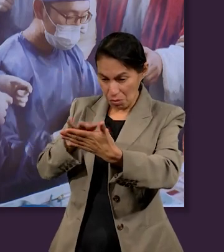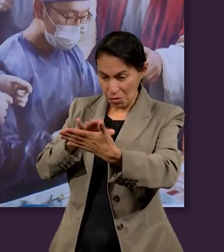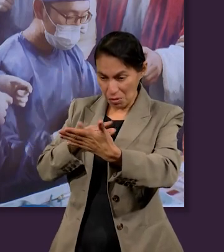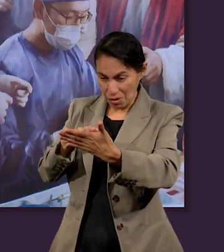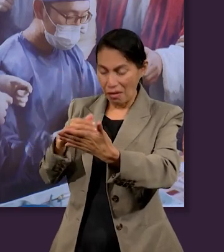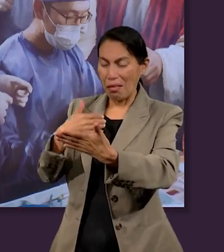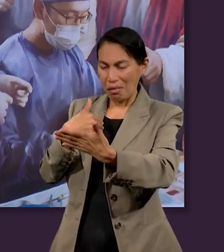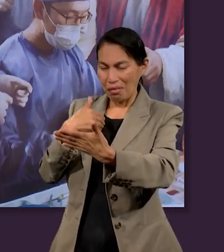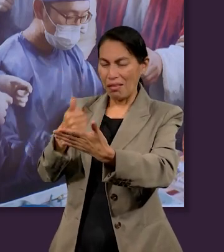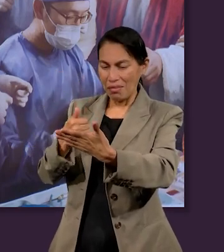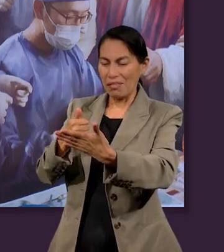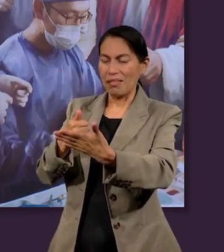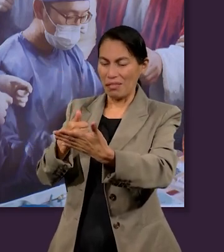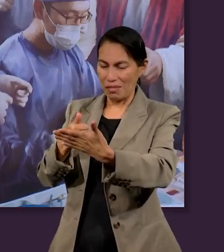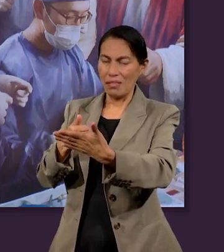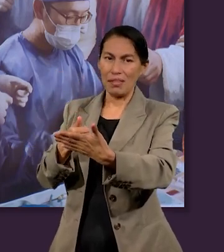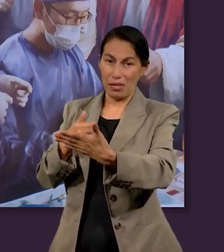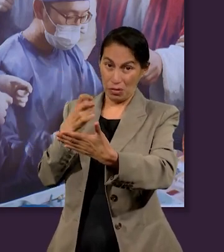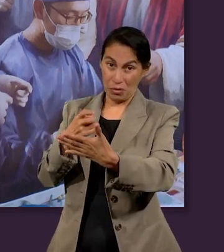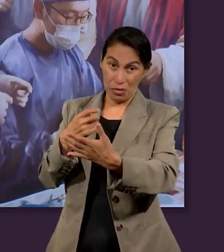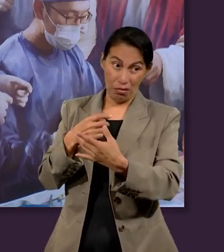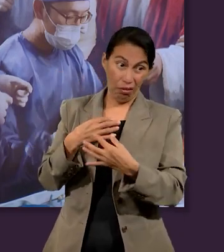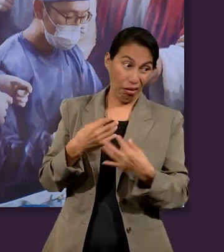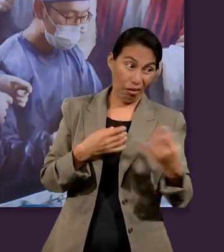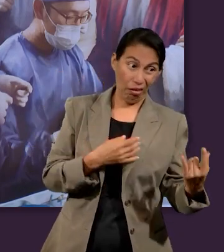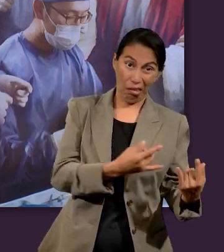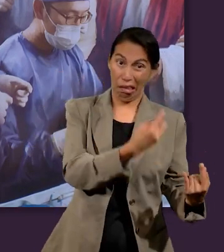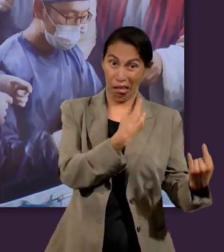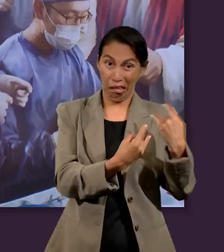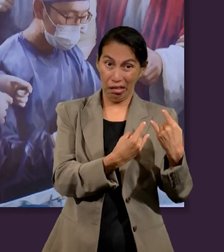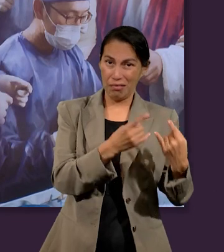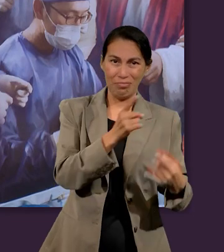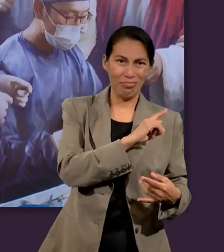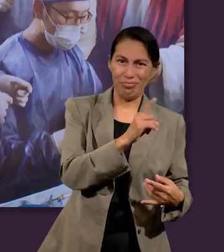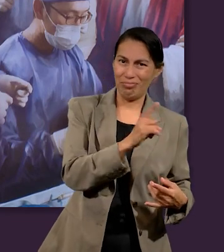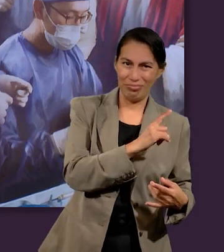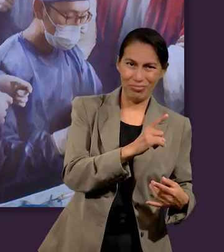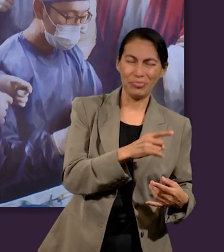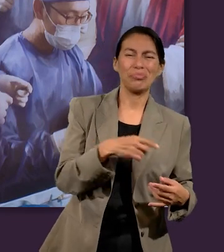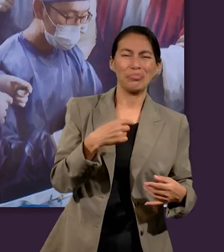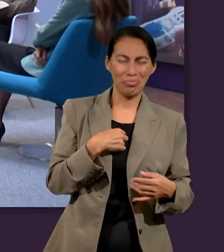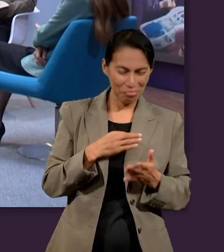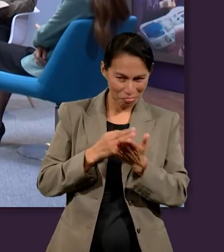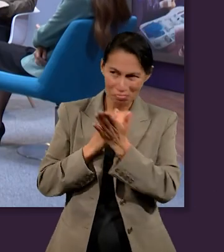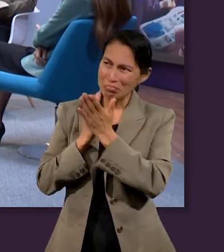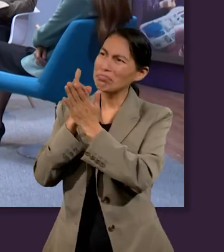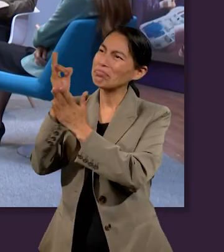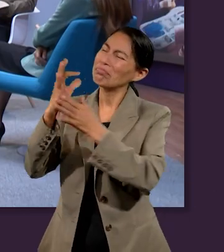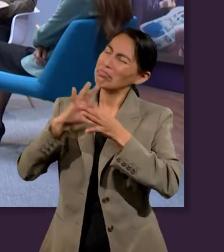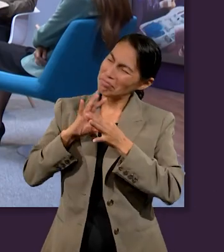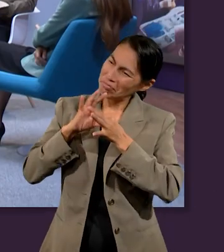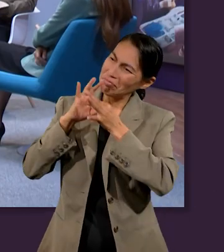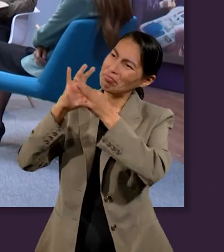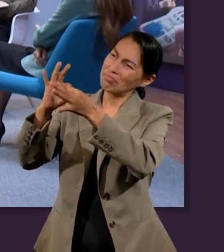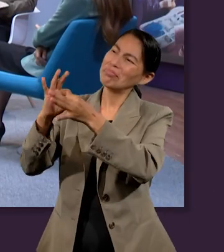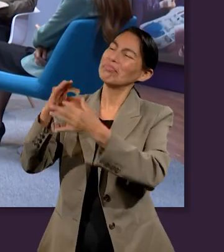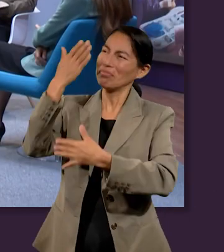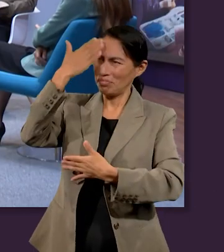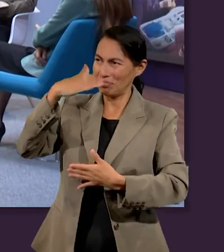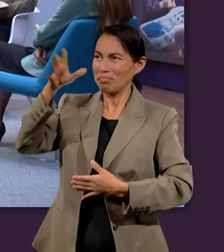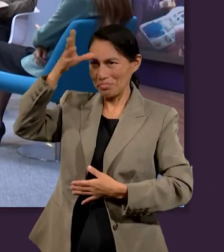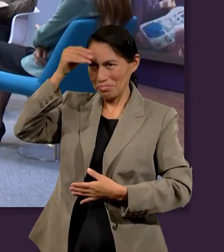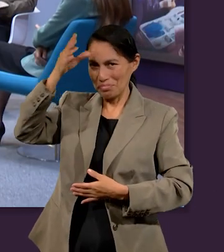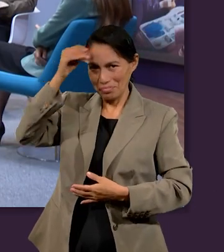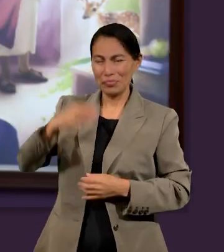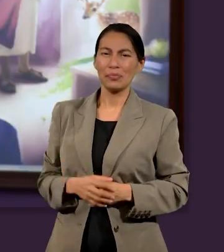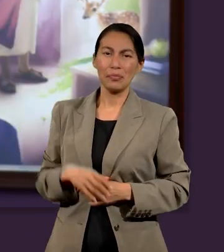de Dios y de esa manera no caer tan fácil en los engaños y las trampas de Satanás. Coincido totalmente con el